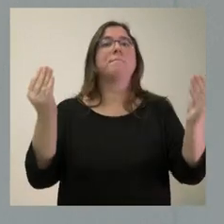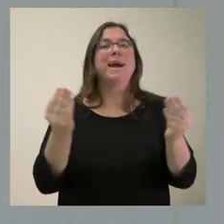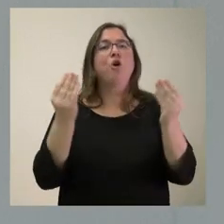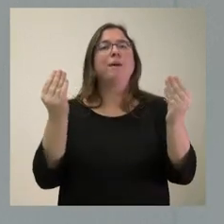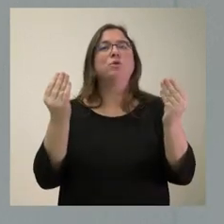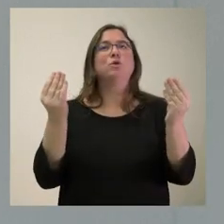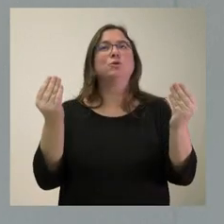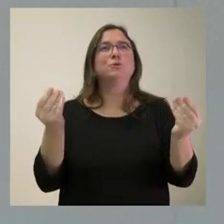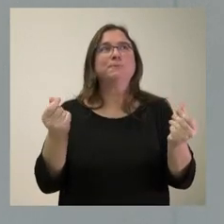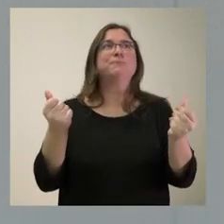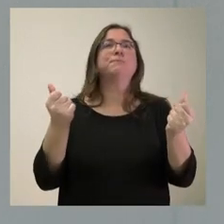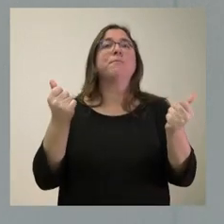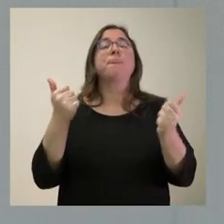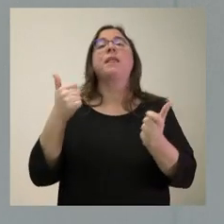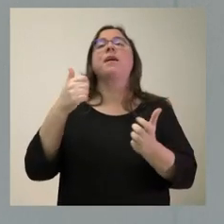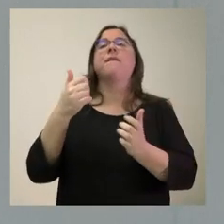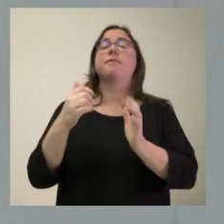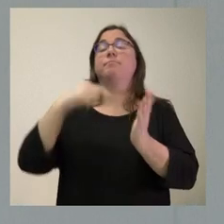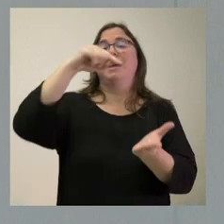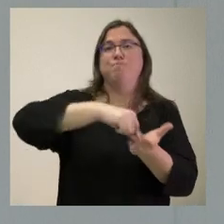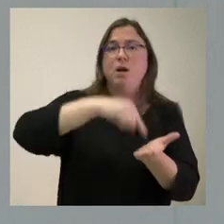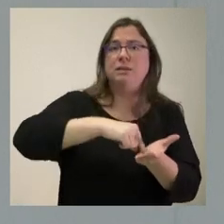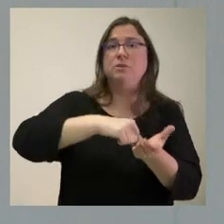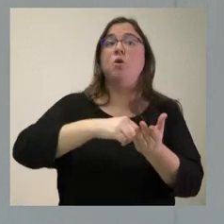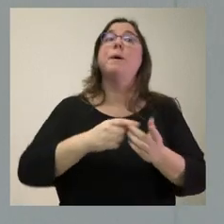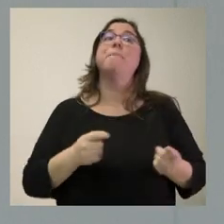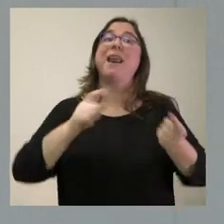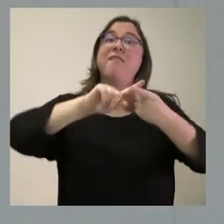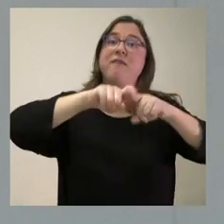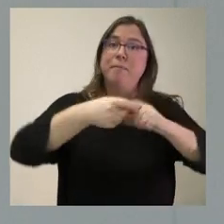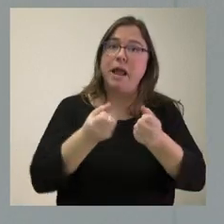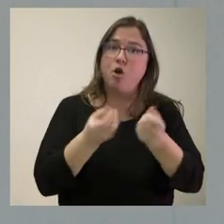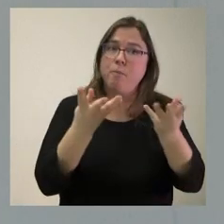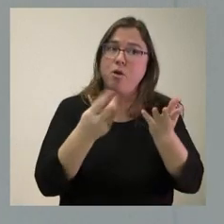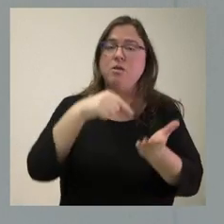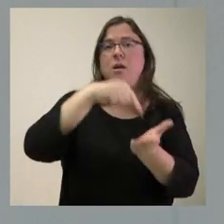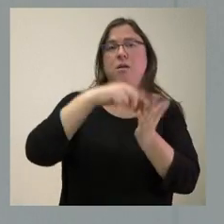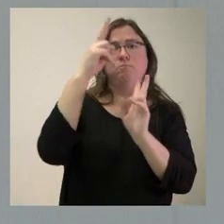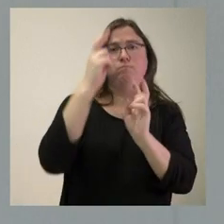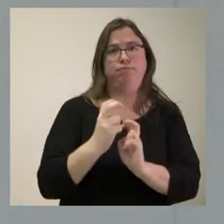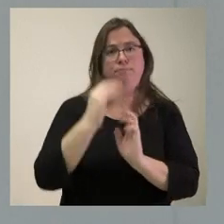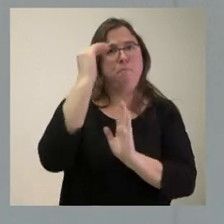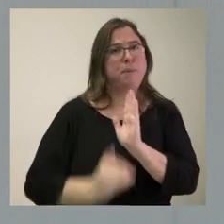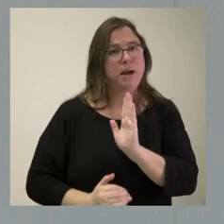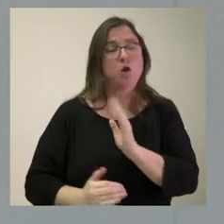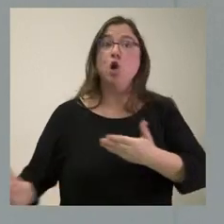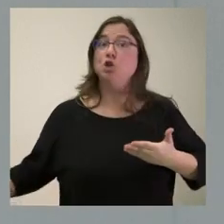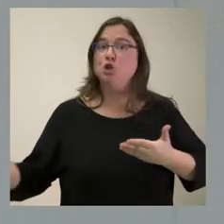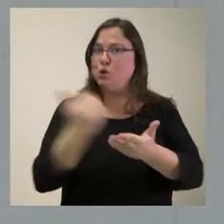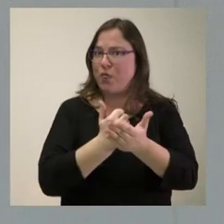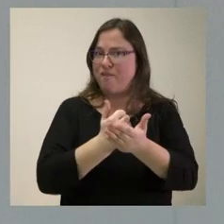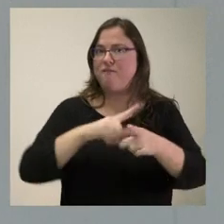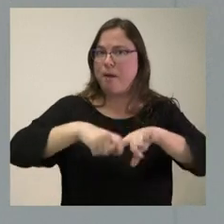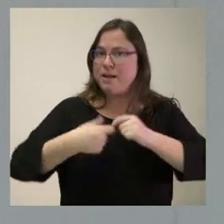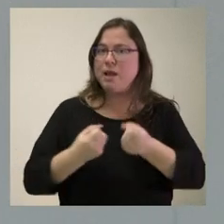mejoramos los beneficios fiscales, el tratamiento fiscal hacia las familias numerosas en nuestra comunidad autónoma, hacia todas las familias numerosas